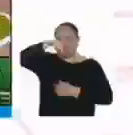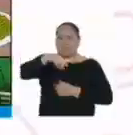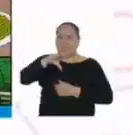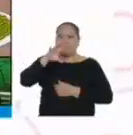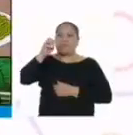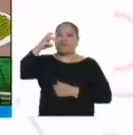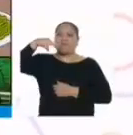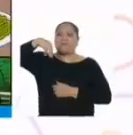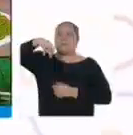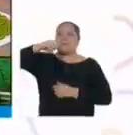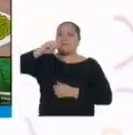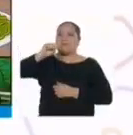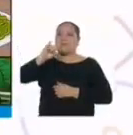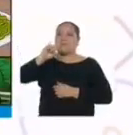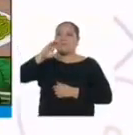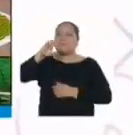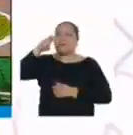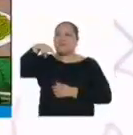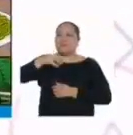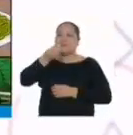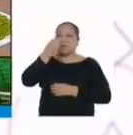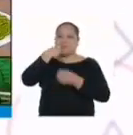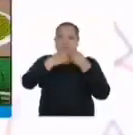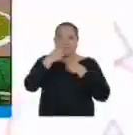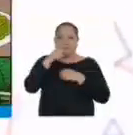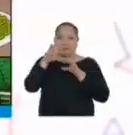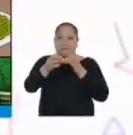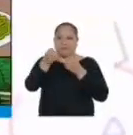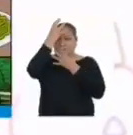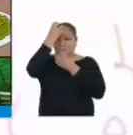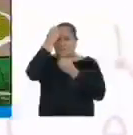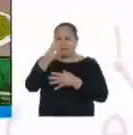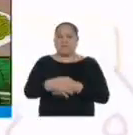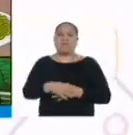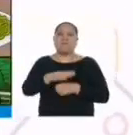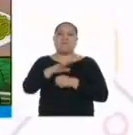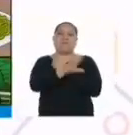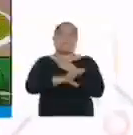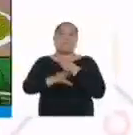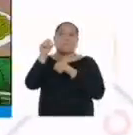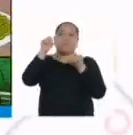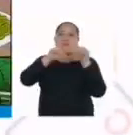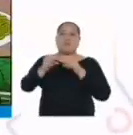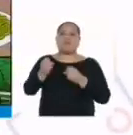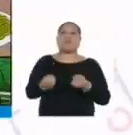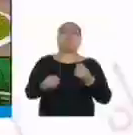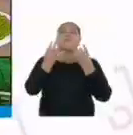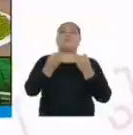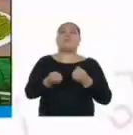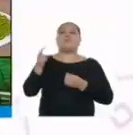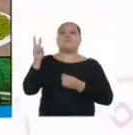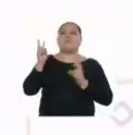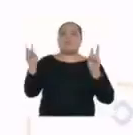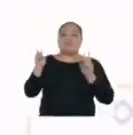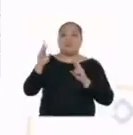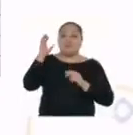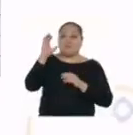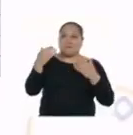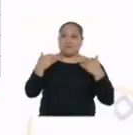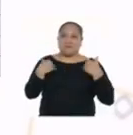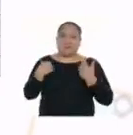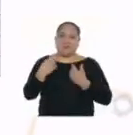encontraremos información con base científica sobre la cantidad de vitamina C que contienen los alimentos naturales.